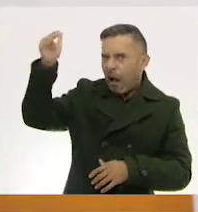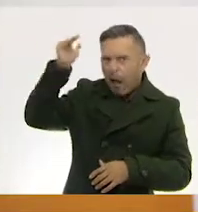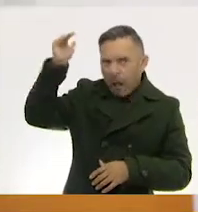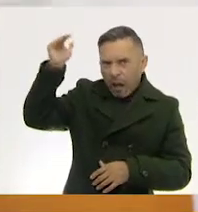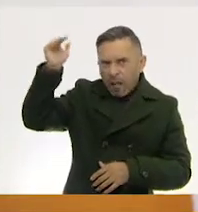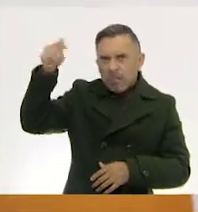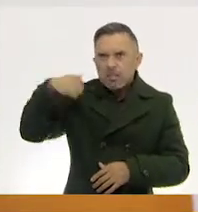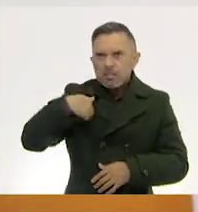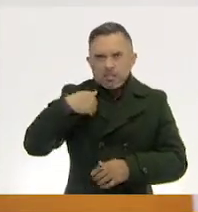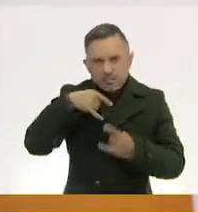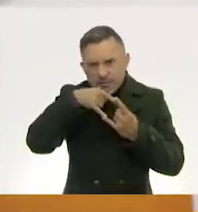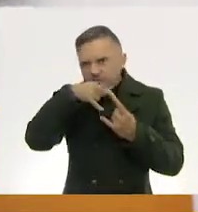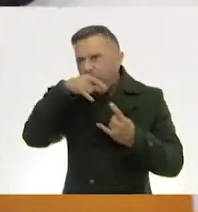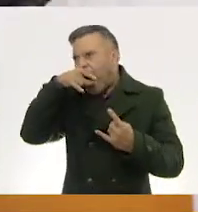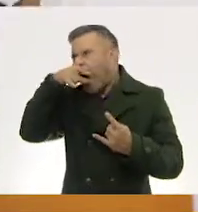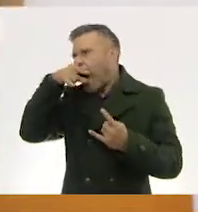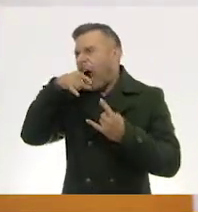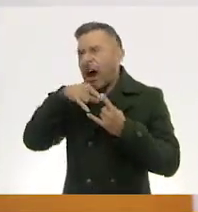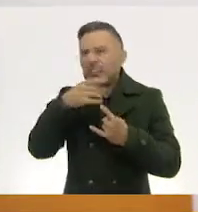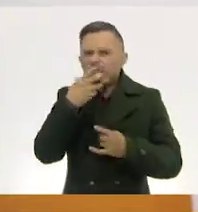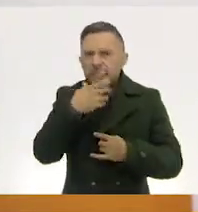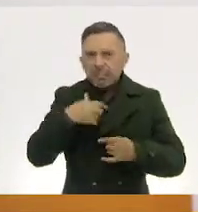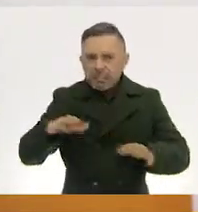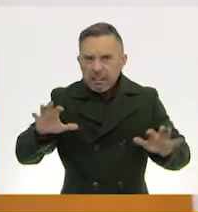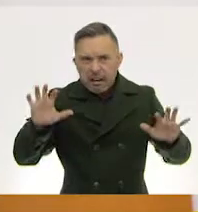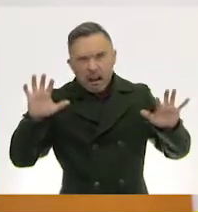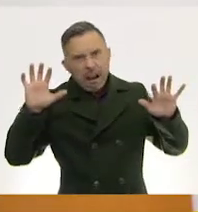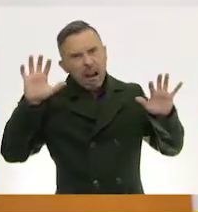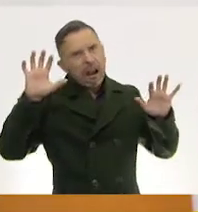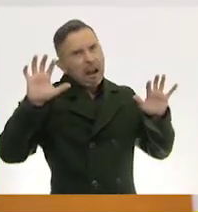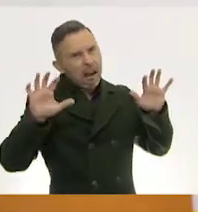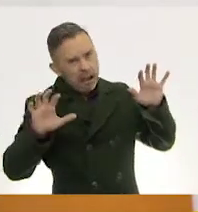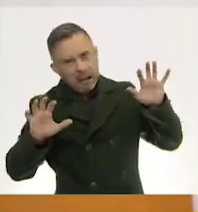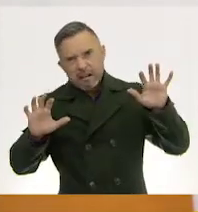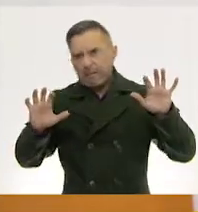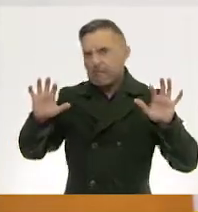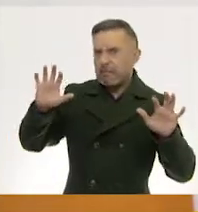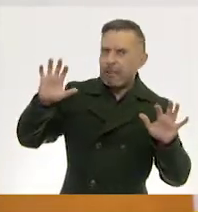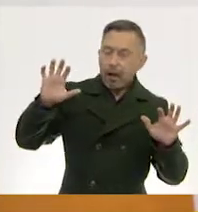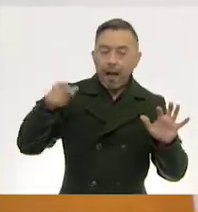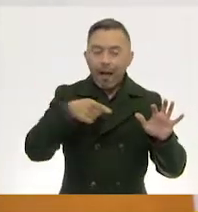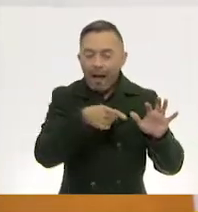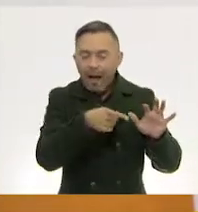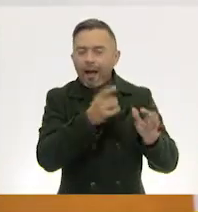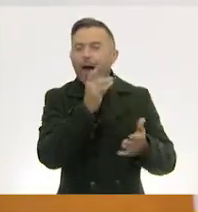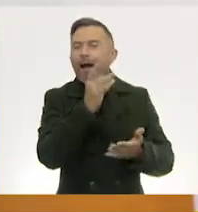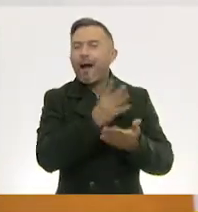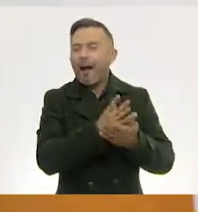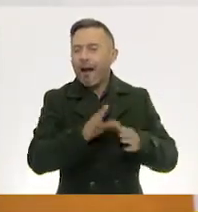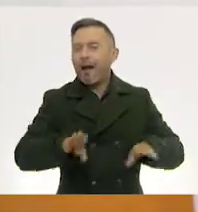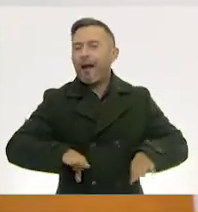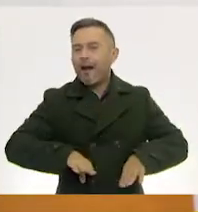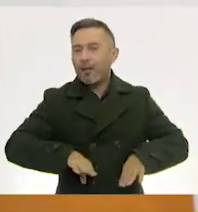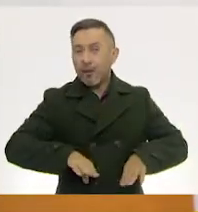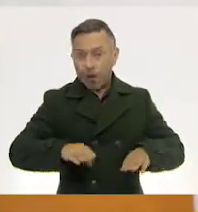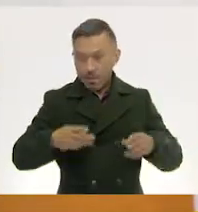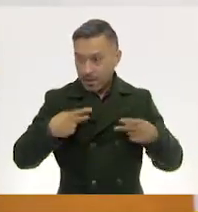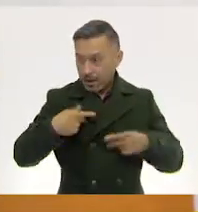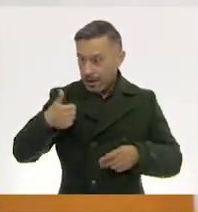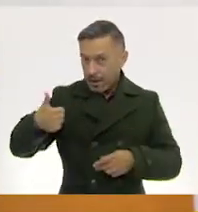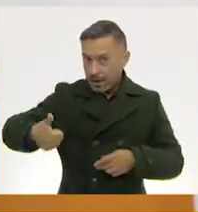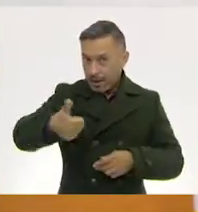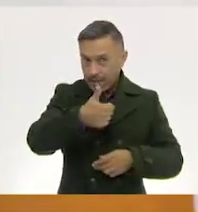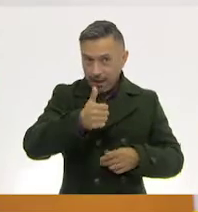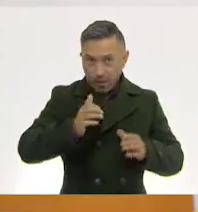Ajá Y identificamos Los movimientos Que nosotros Podemos hacer A lo mejor No cada quien Tiene el mismo cuerpo Se puede